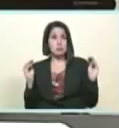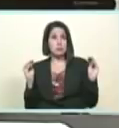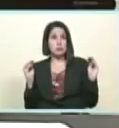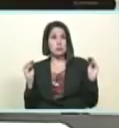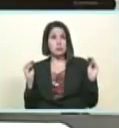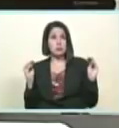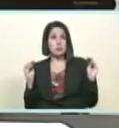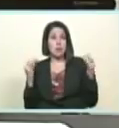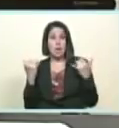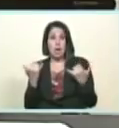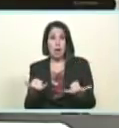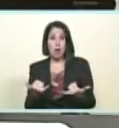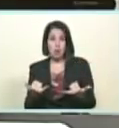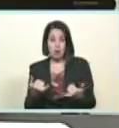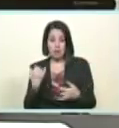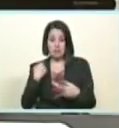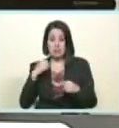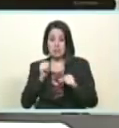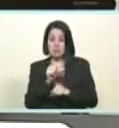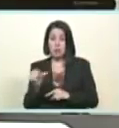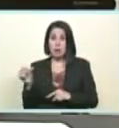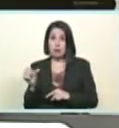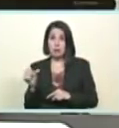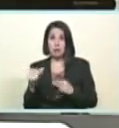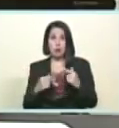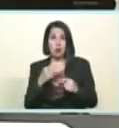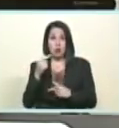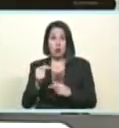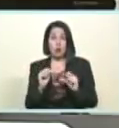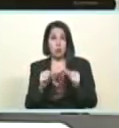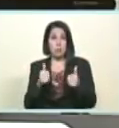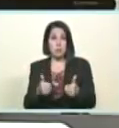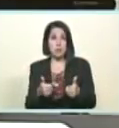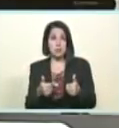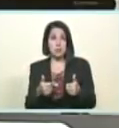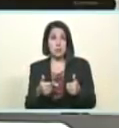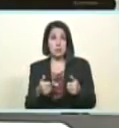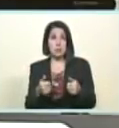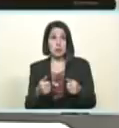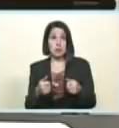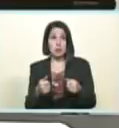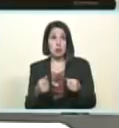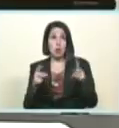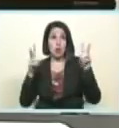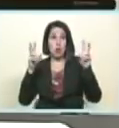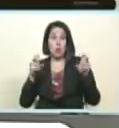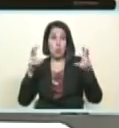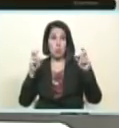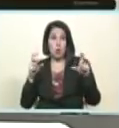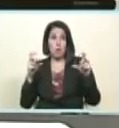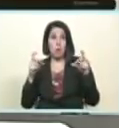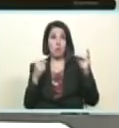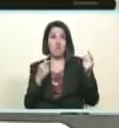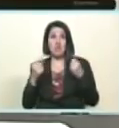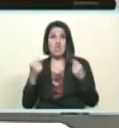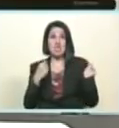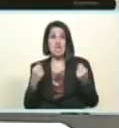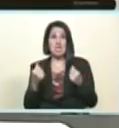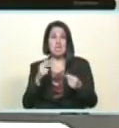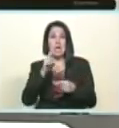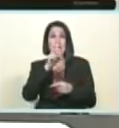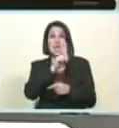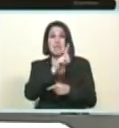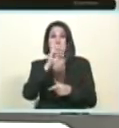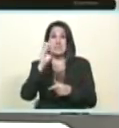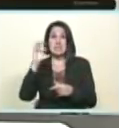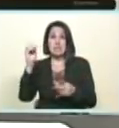escribe muy bonito pero no sabe cómo se bate el cobre en la calle compadre y cómo lo batimos nosotros todos los días con todos los frentes de guerra y de ataque